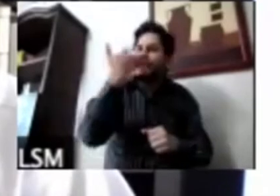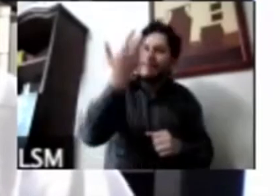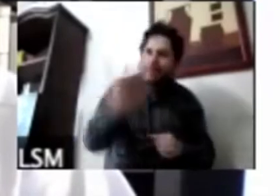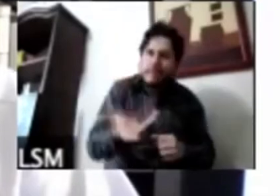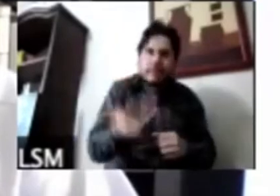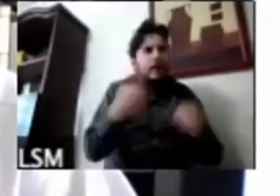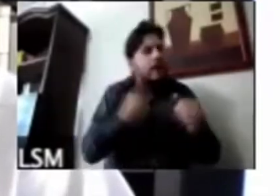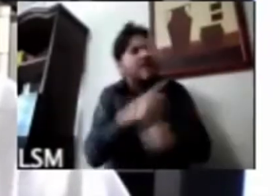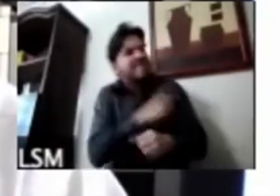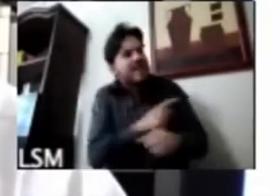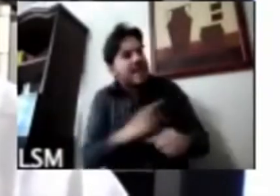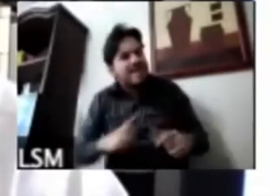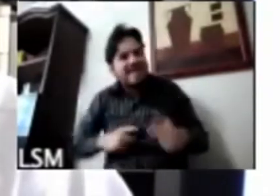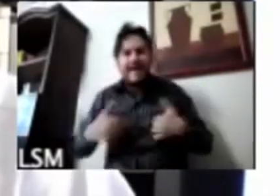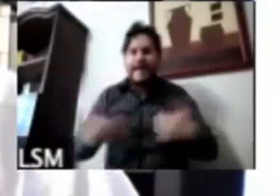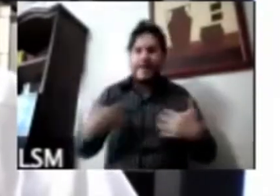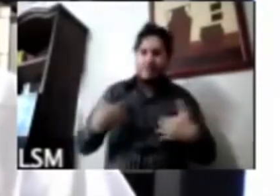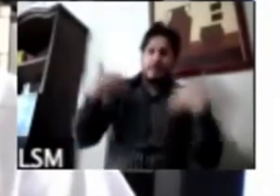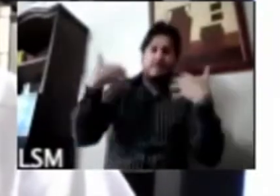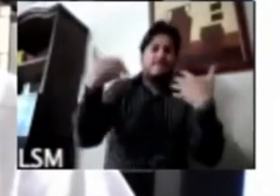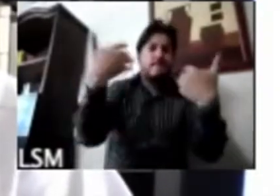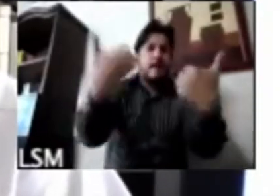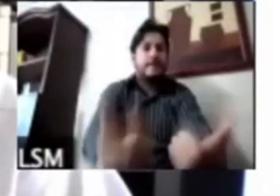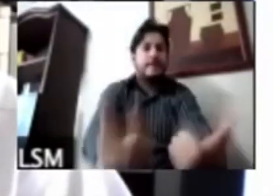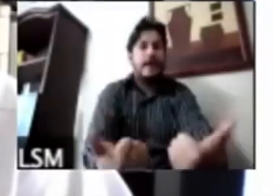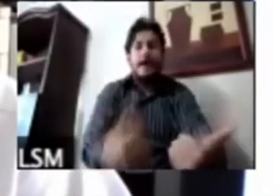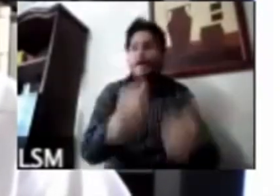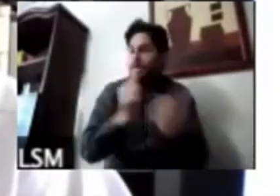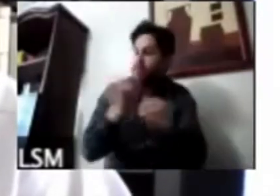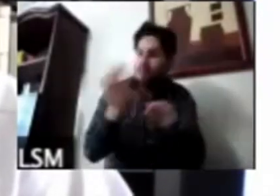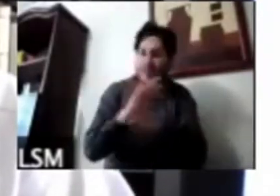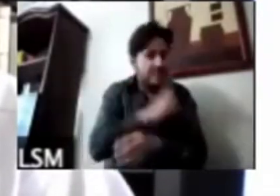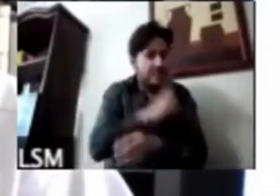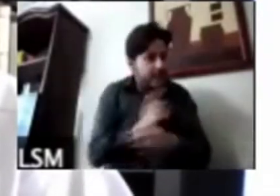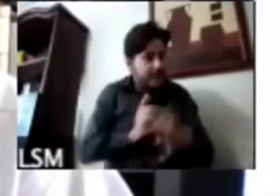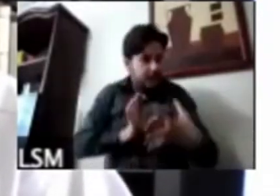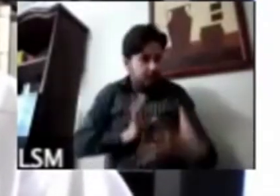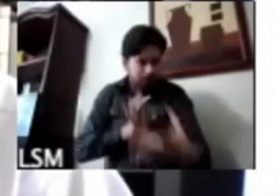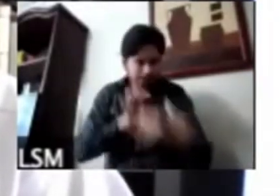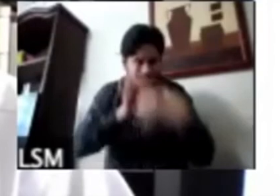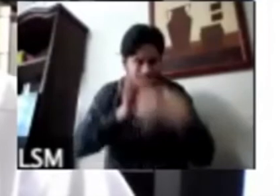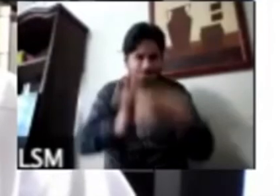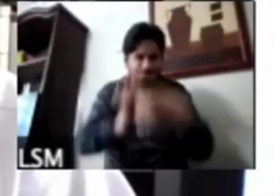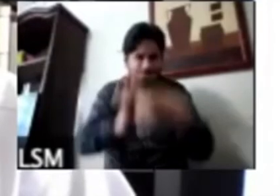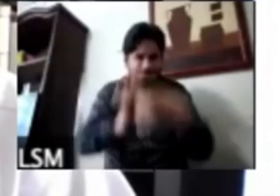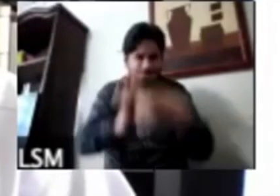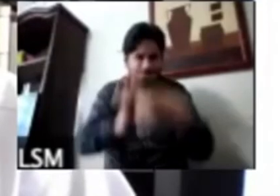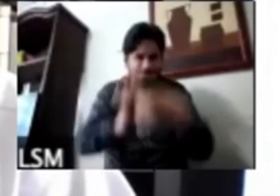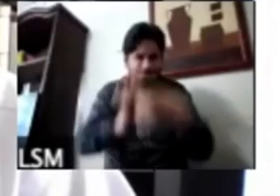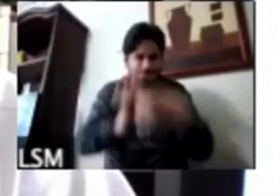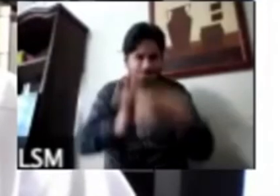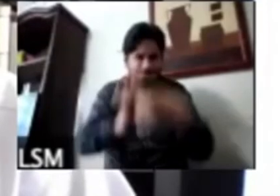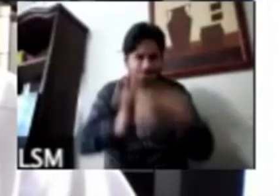entender que este efecto de unirse de unidad de apoyo de